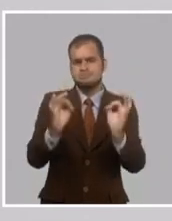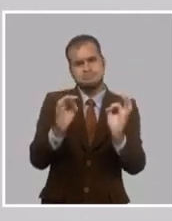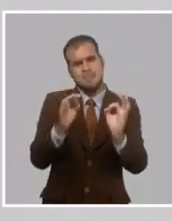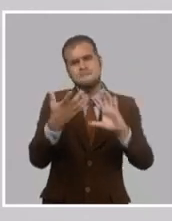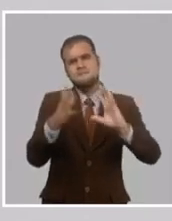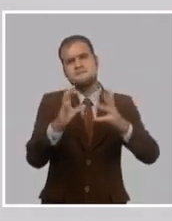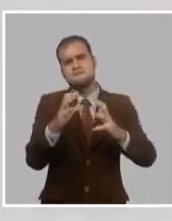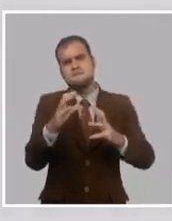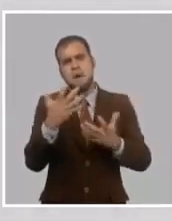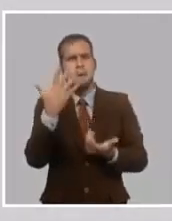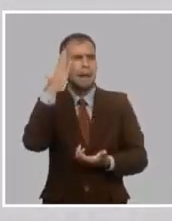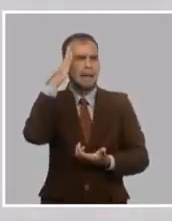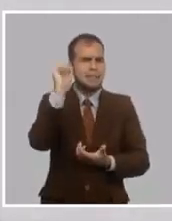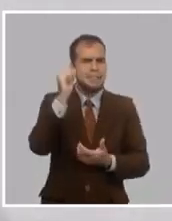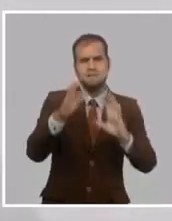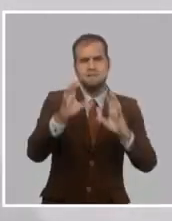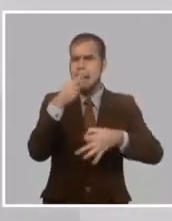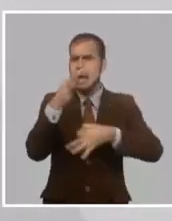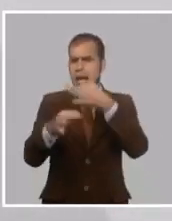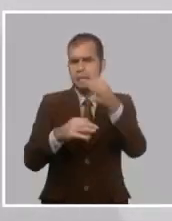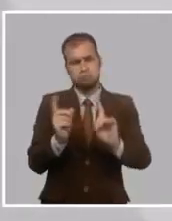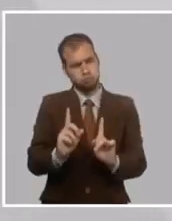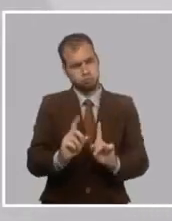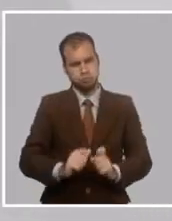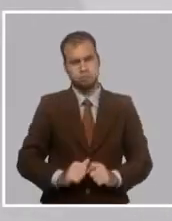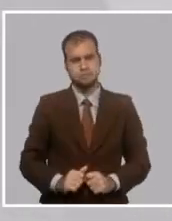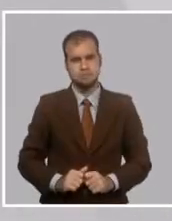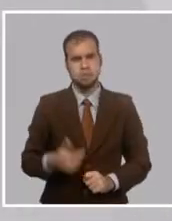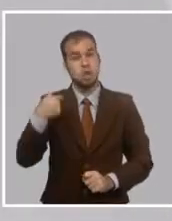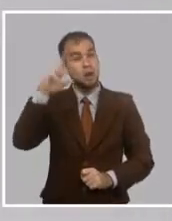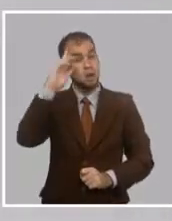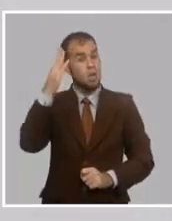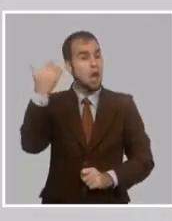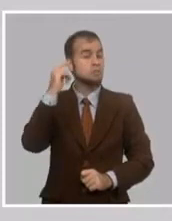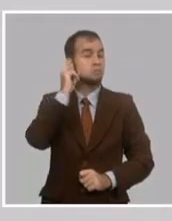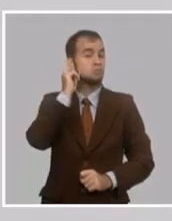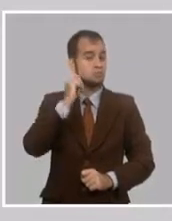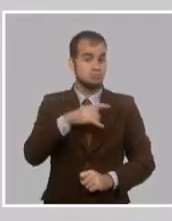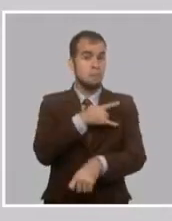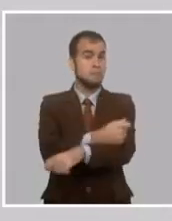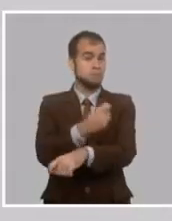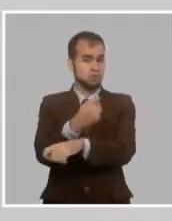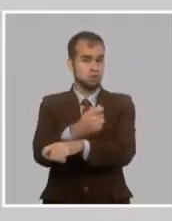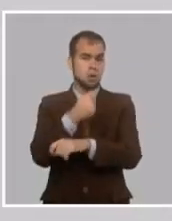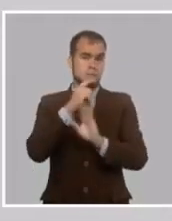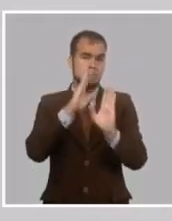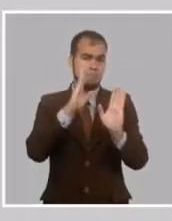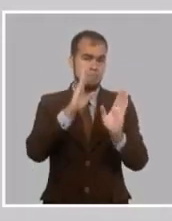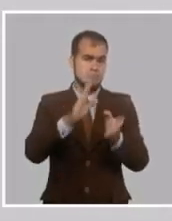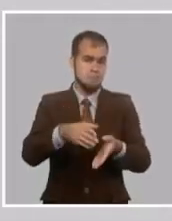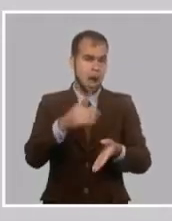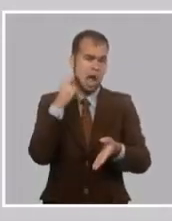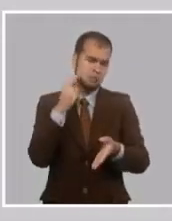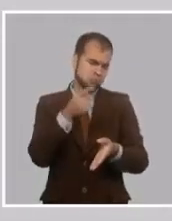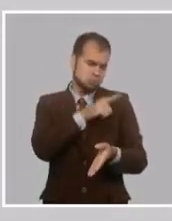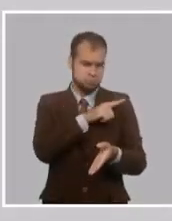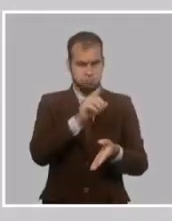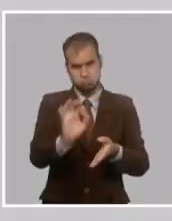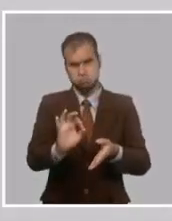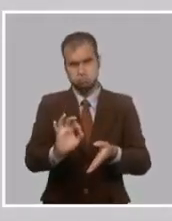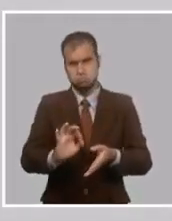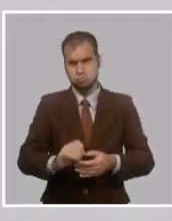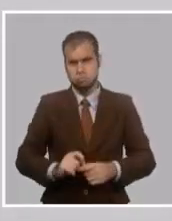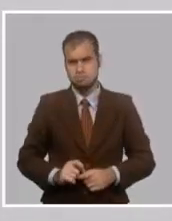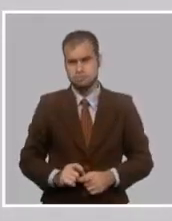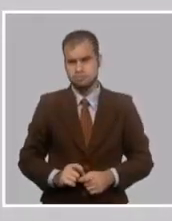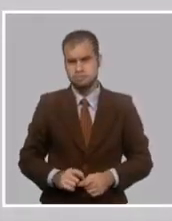interpretación plena de ese texto. Quisiera recordar yo este momento a Diana Abad, una profesora como yo hace pocos años, que no se la ha hecho poco tiempo, pero no se la ha hecho quizás